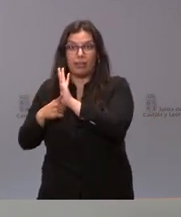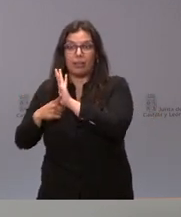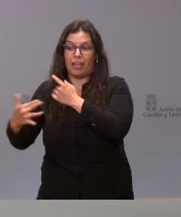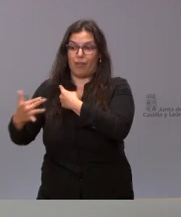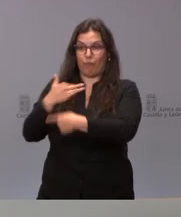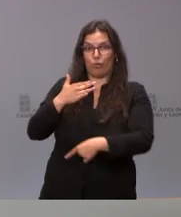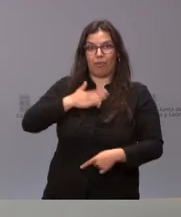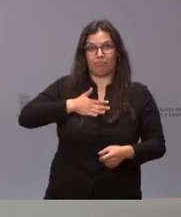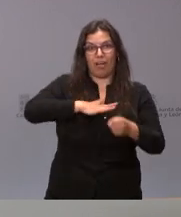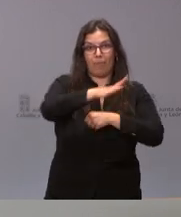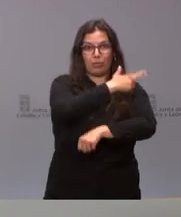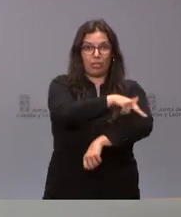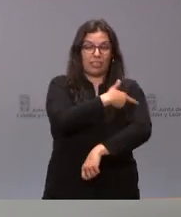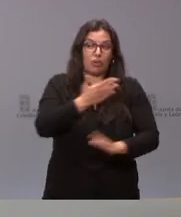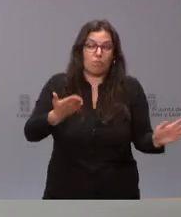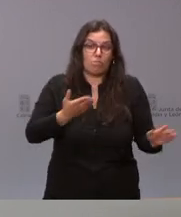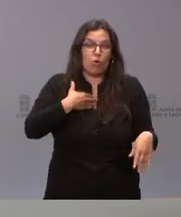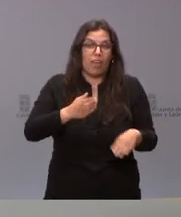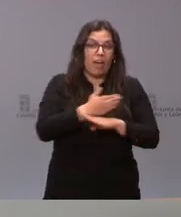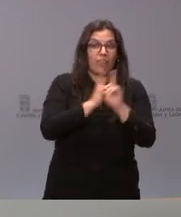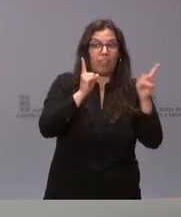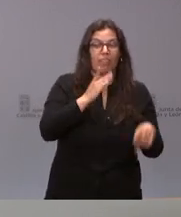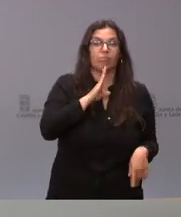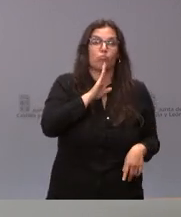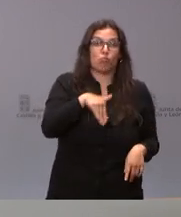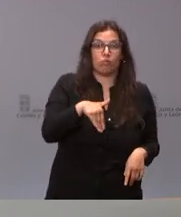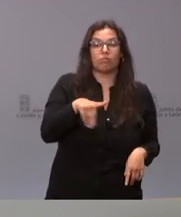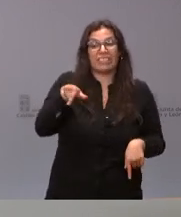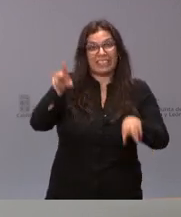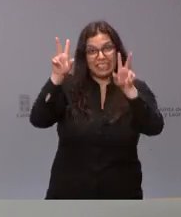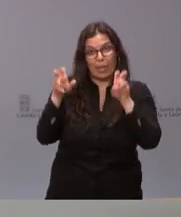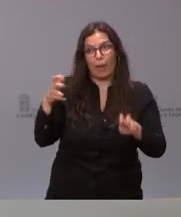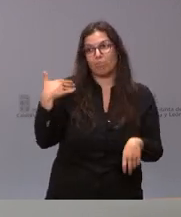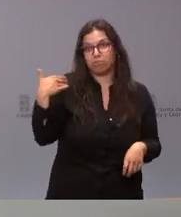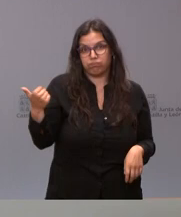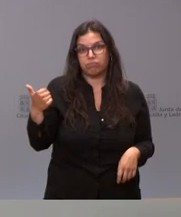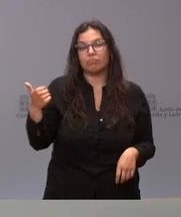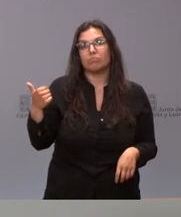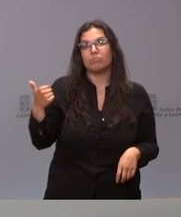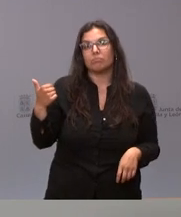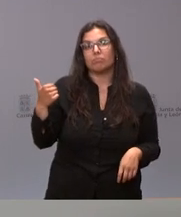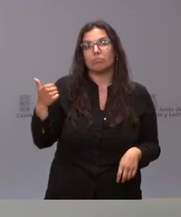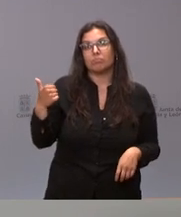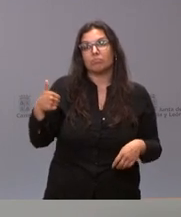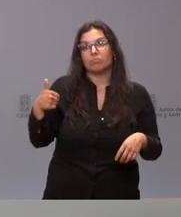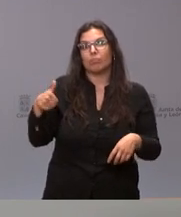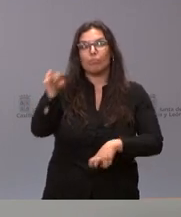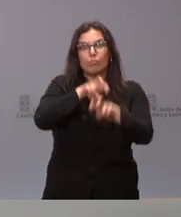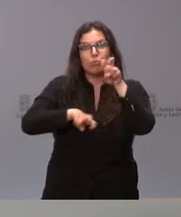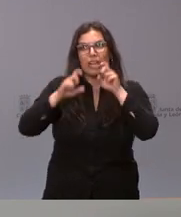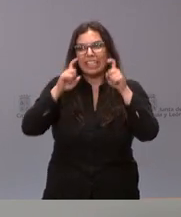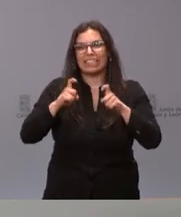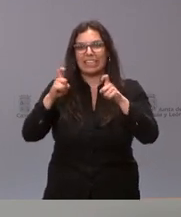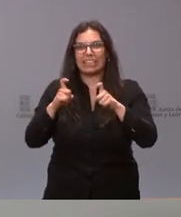y por tanto hubiera sido bueno que en este tipo de cuestiones se tuviera intención del Gobierno que no lo ha tenido buscar el más